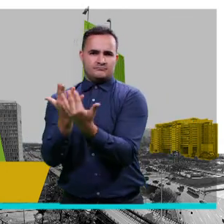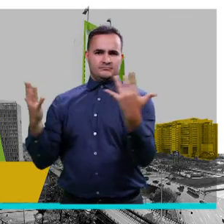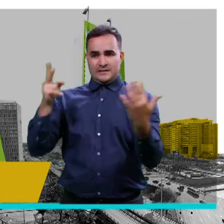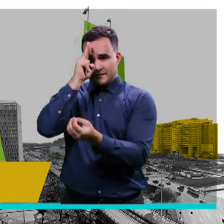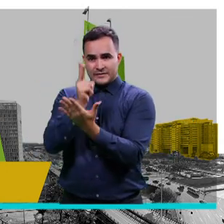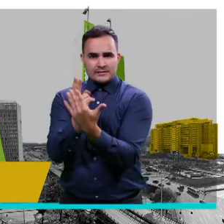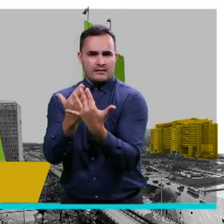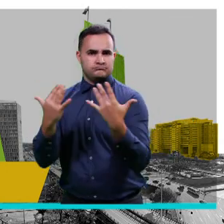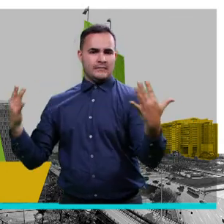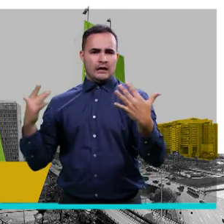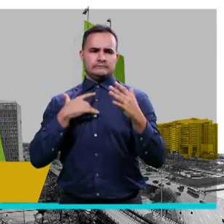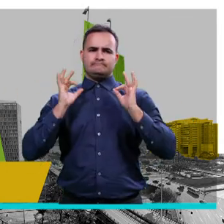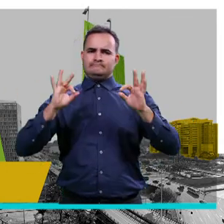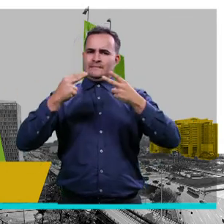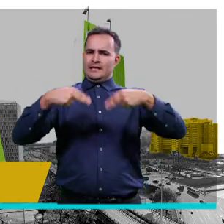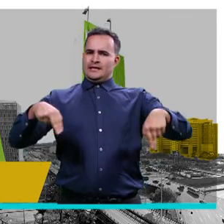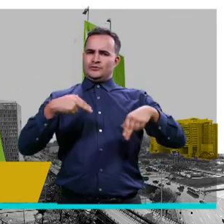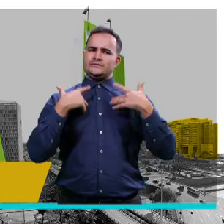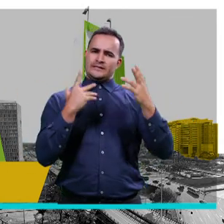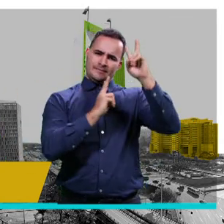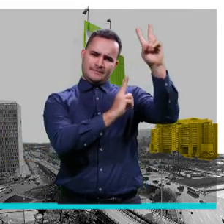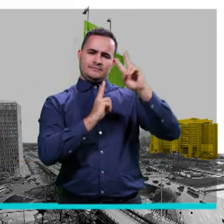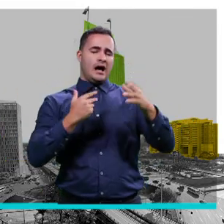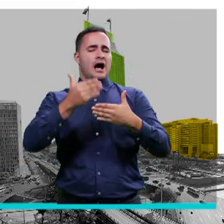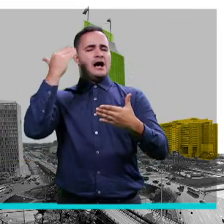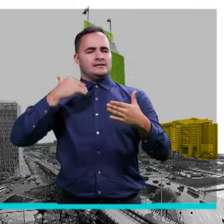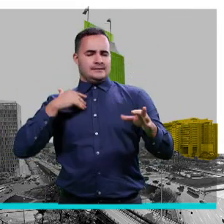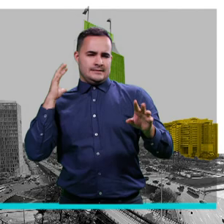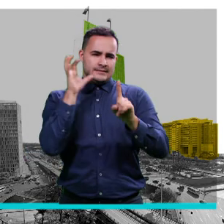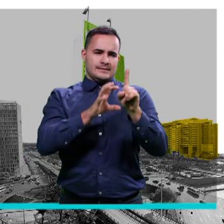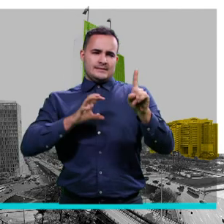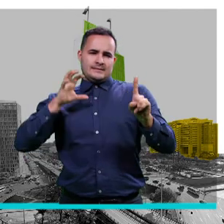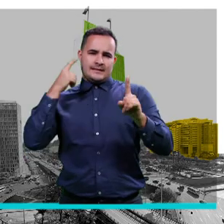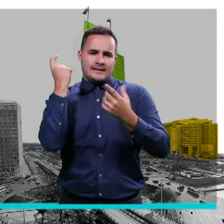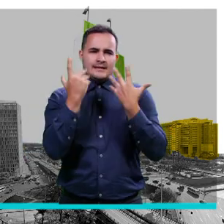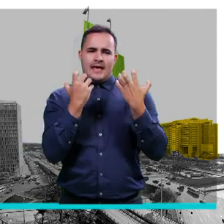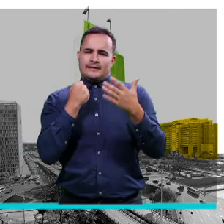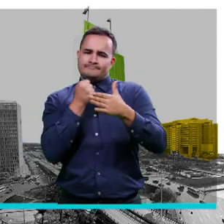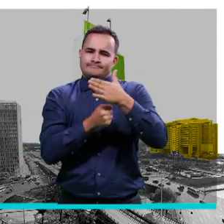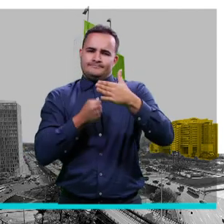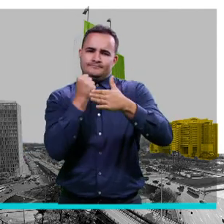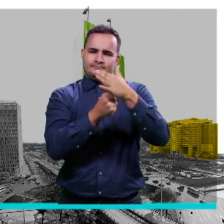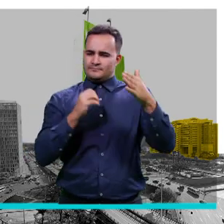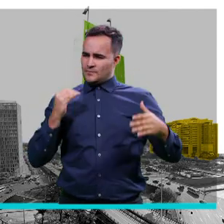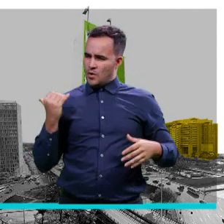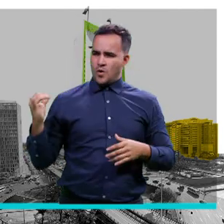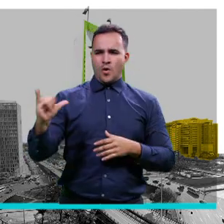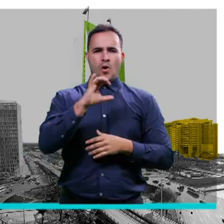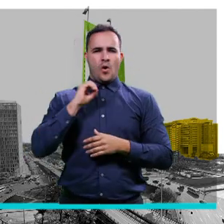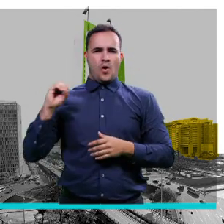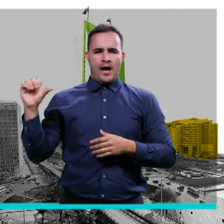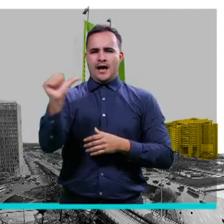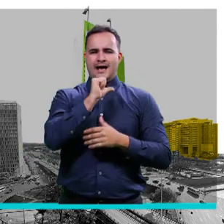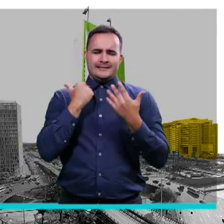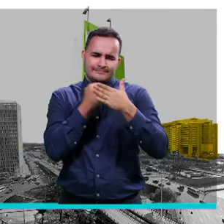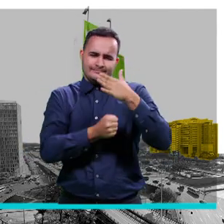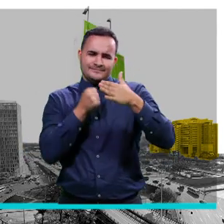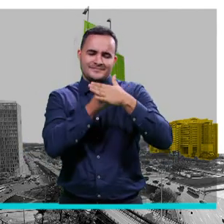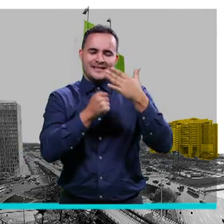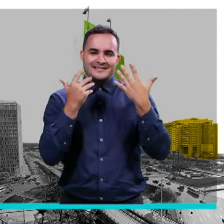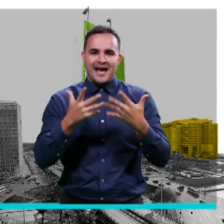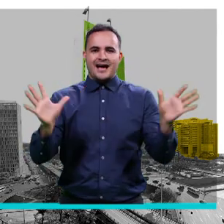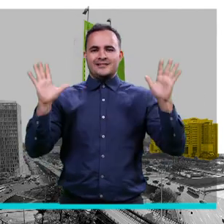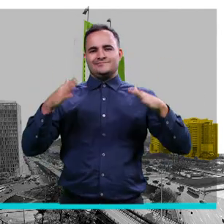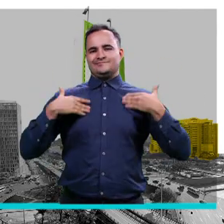que veníamos buscando desde tiempo atrás los activistas, hombres y mujeres. Esto nos dará la oportunidad